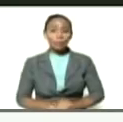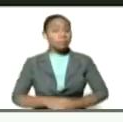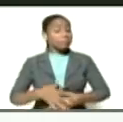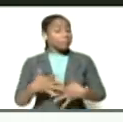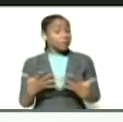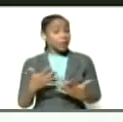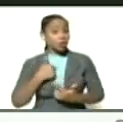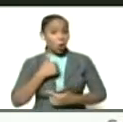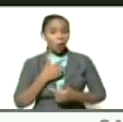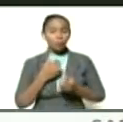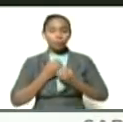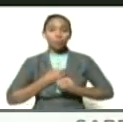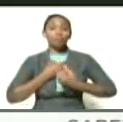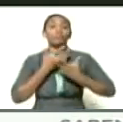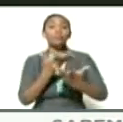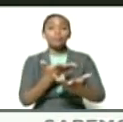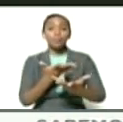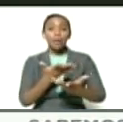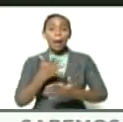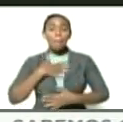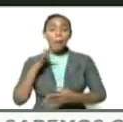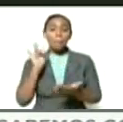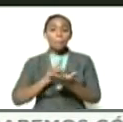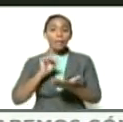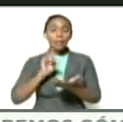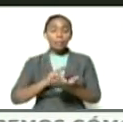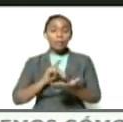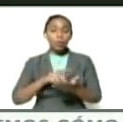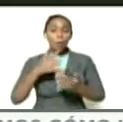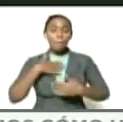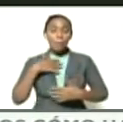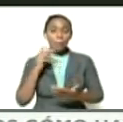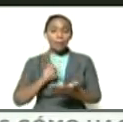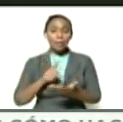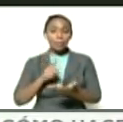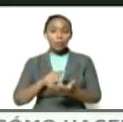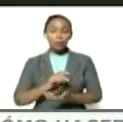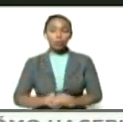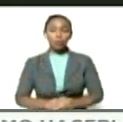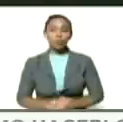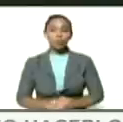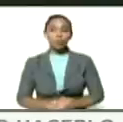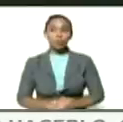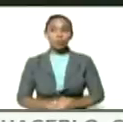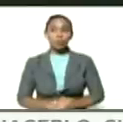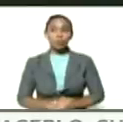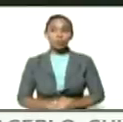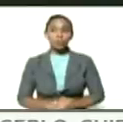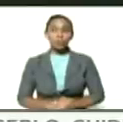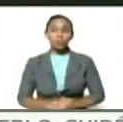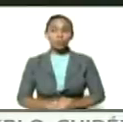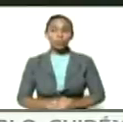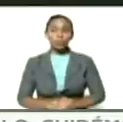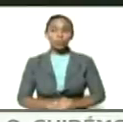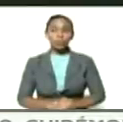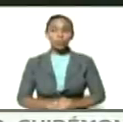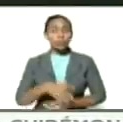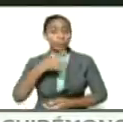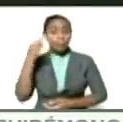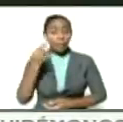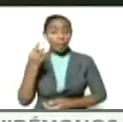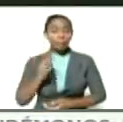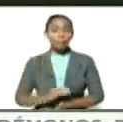voy a expresar en mi intervención, en mi intervención, en mi intervención. ¿Verdad?